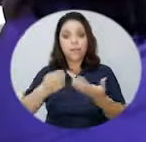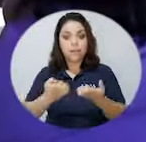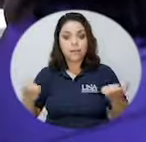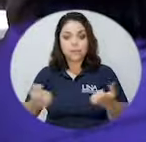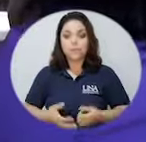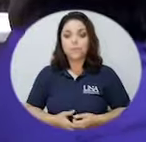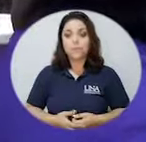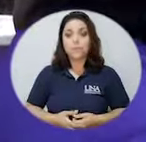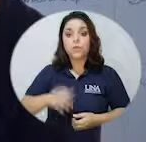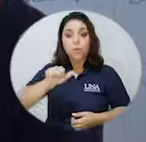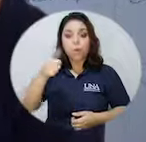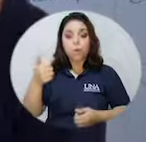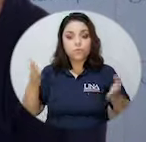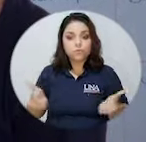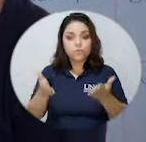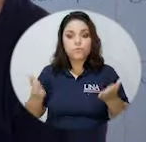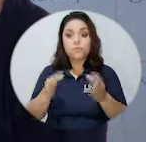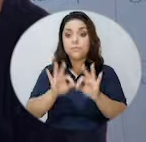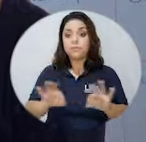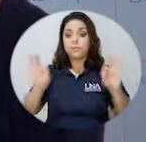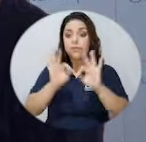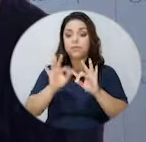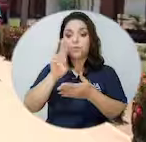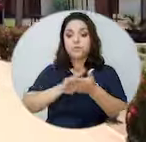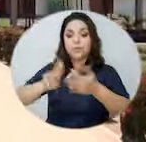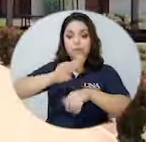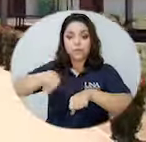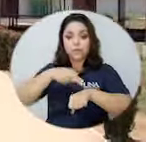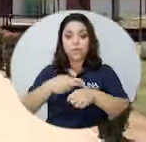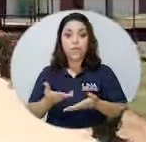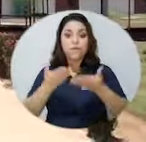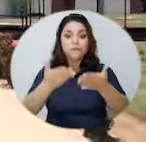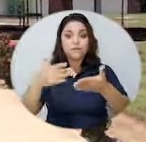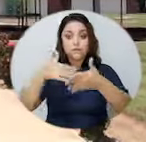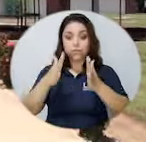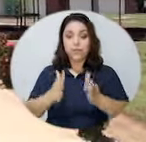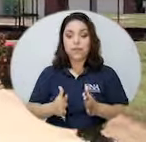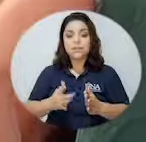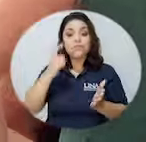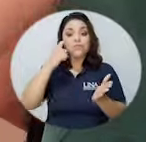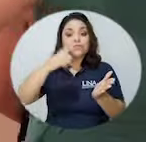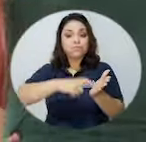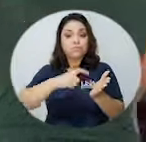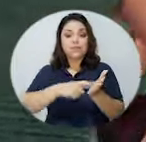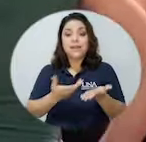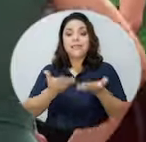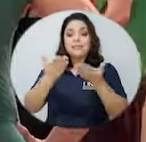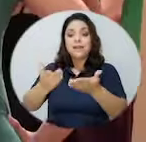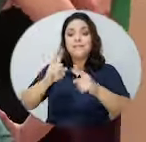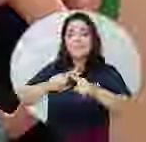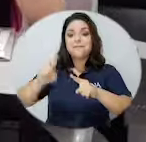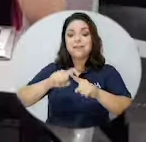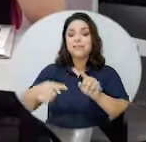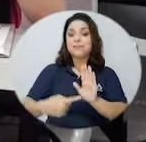importante que la Universidad Nacional ofrece a sus estudiantes es el reconocimiento que se brinda mediante las distinciones